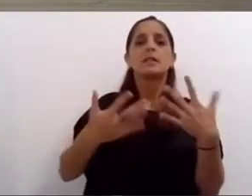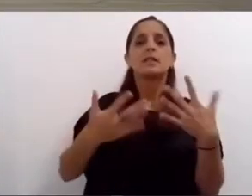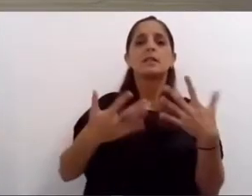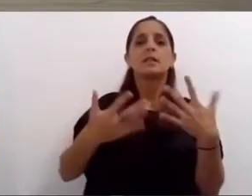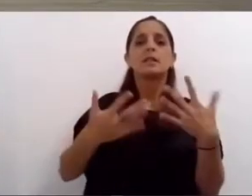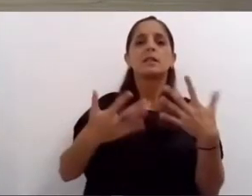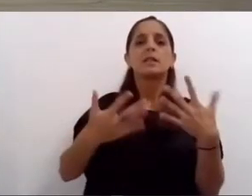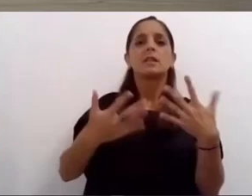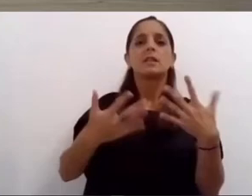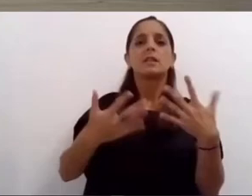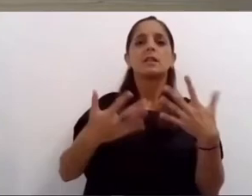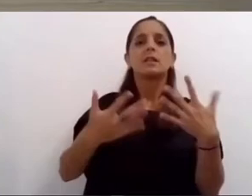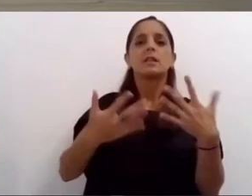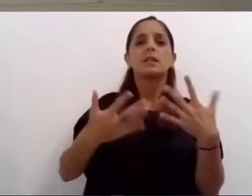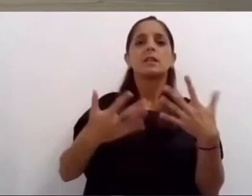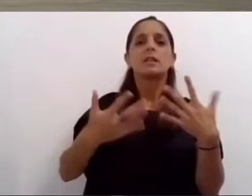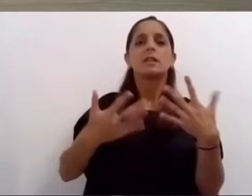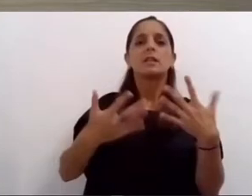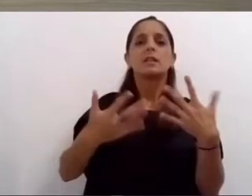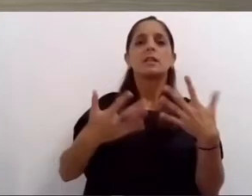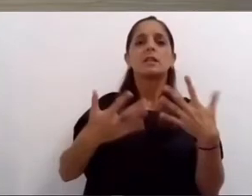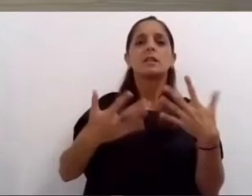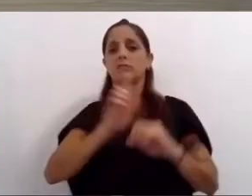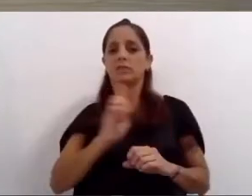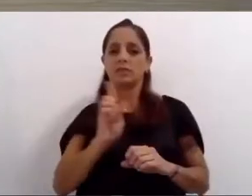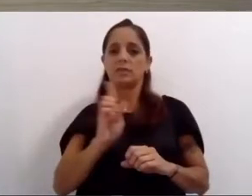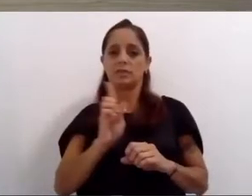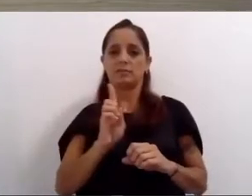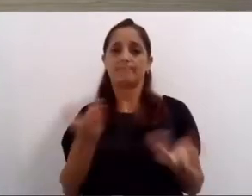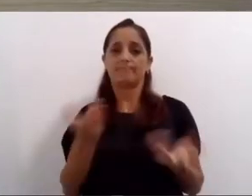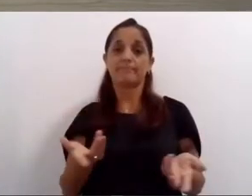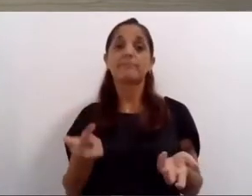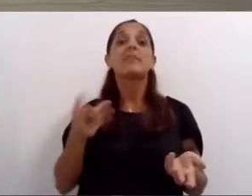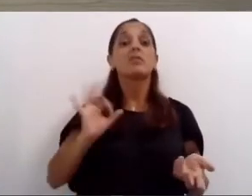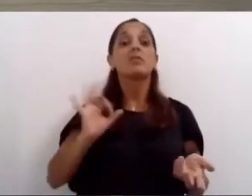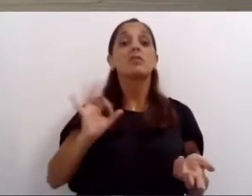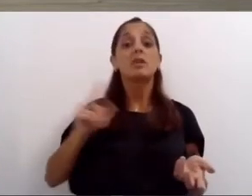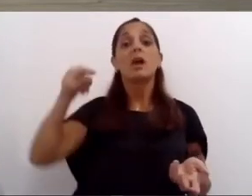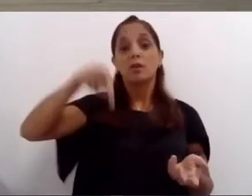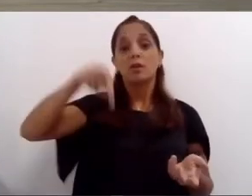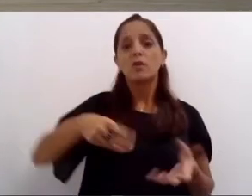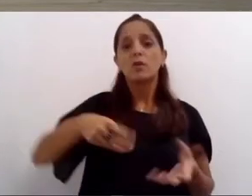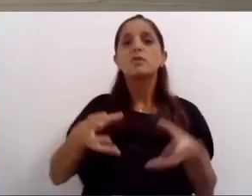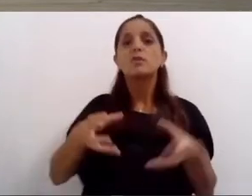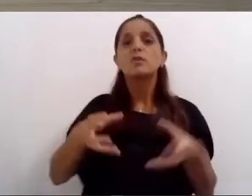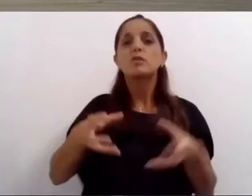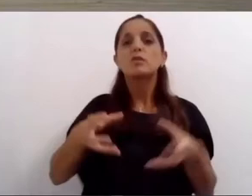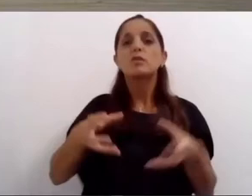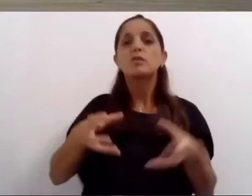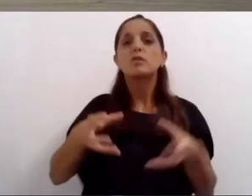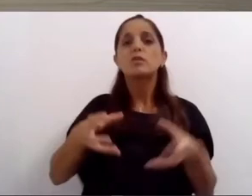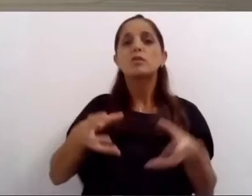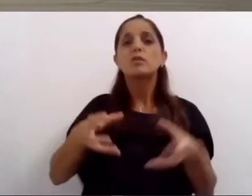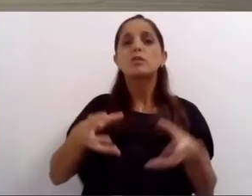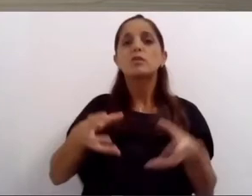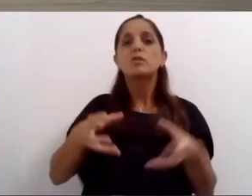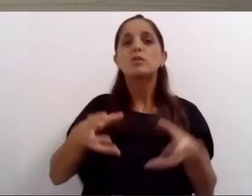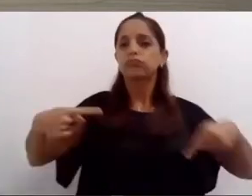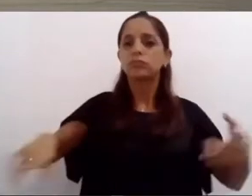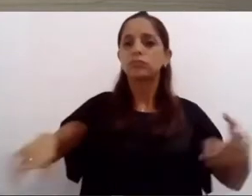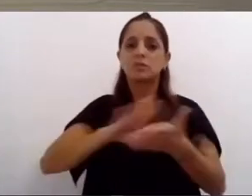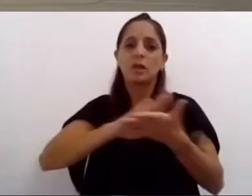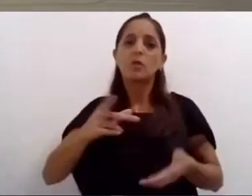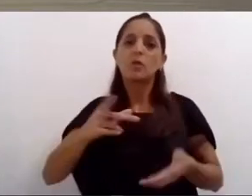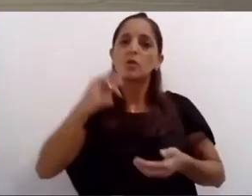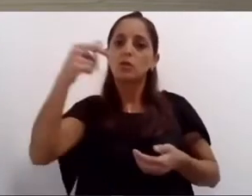pero eso no alcanza por eso este año reforzamos los equipos con compra de dos nuevos desobstructores para que puedan trabajar